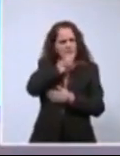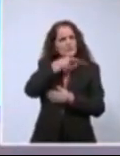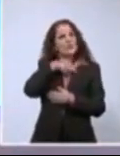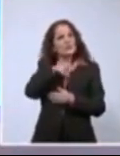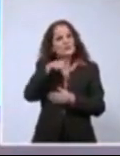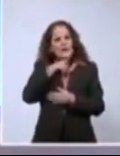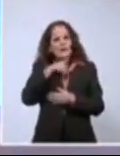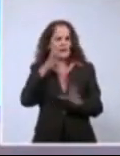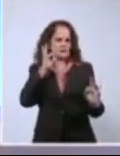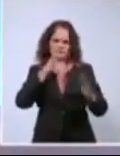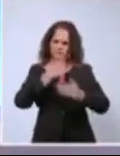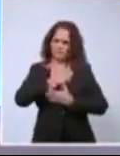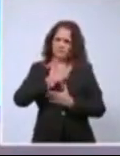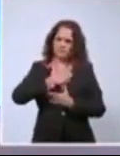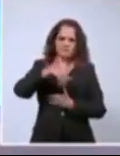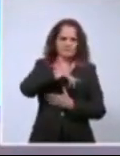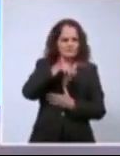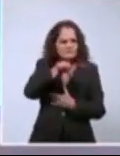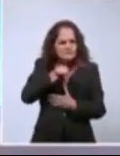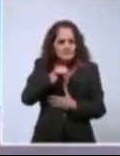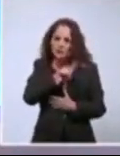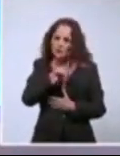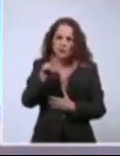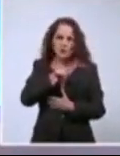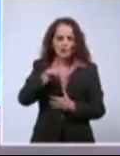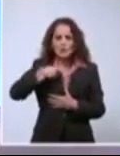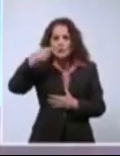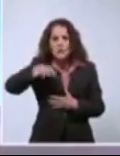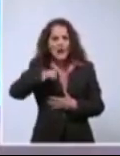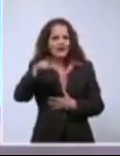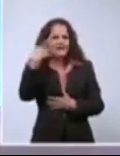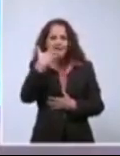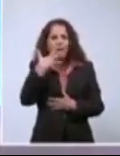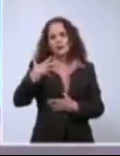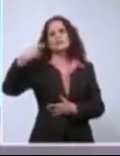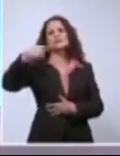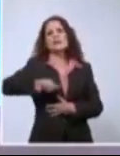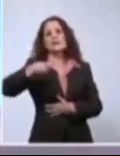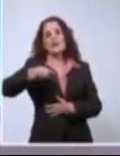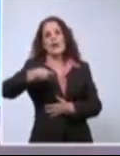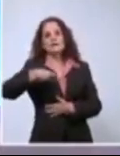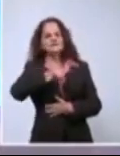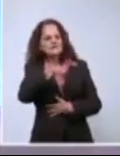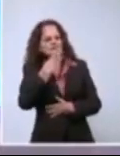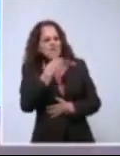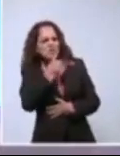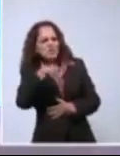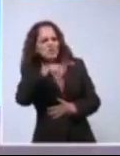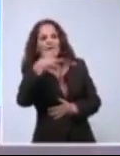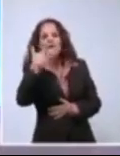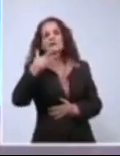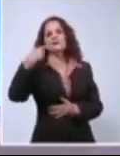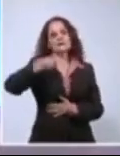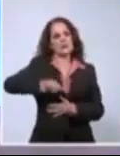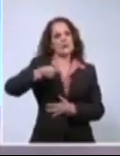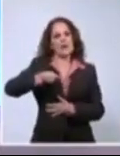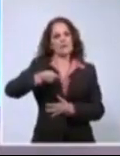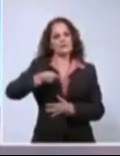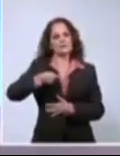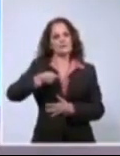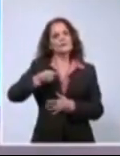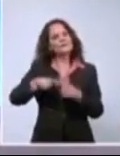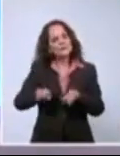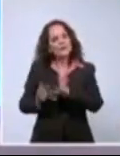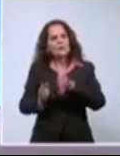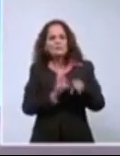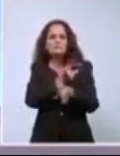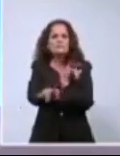Para juzgar, para juzgar están los tribunales, para acusar o no la fiscalía. Todo eso es cierto. Pero también es cierto